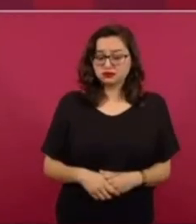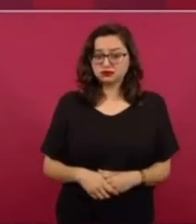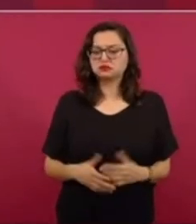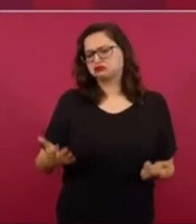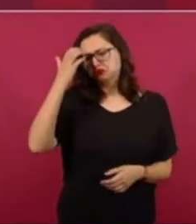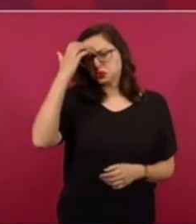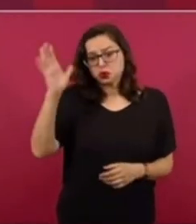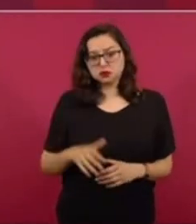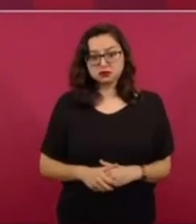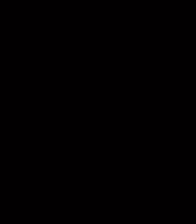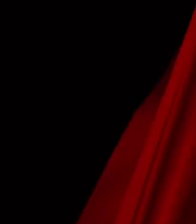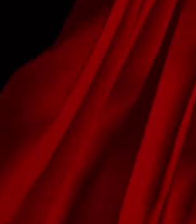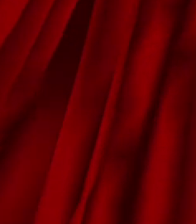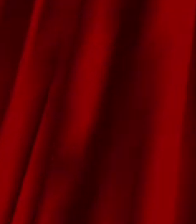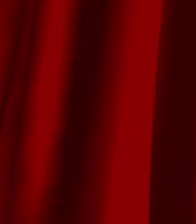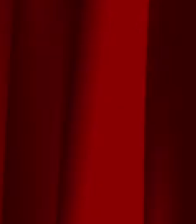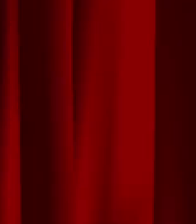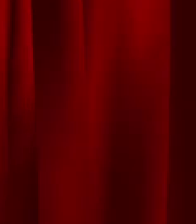pero sí lo conozco.